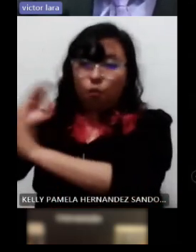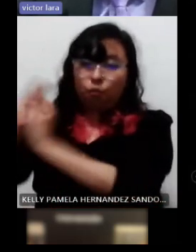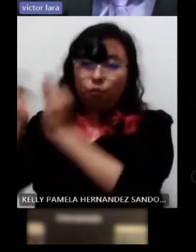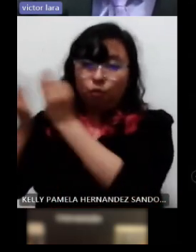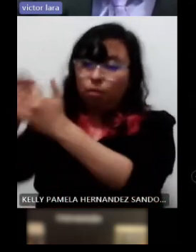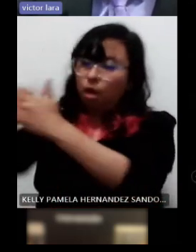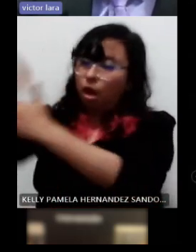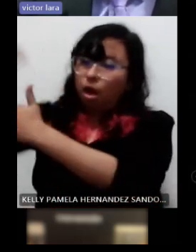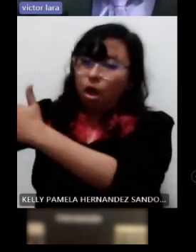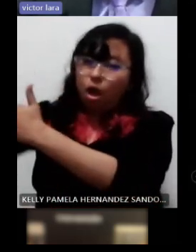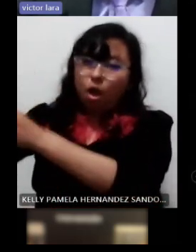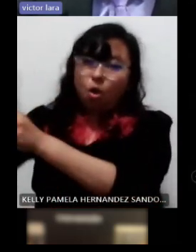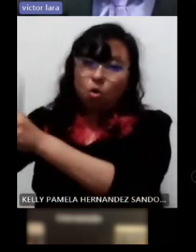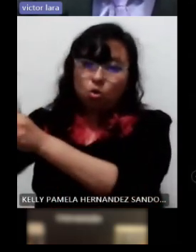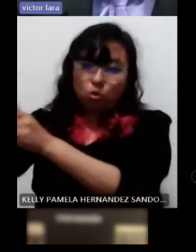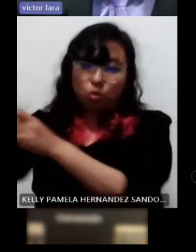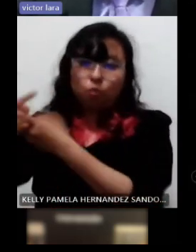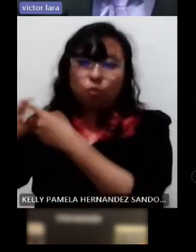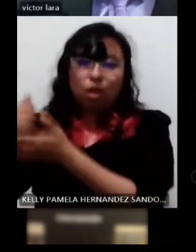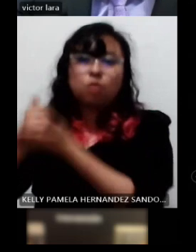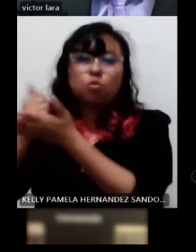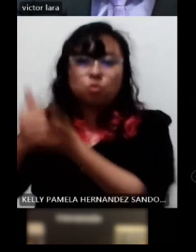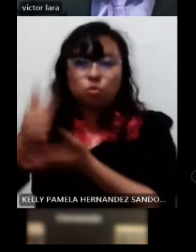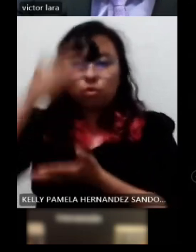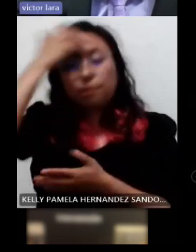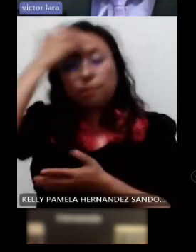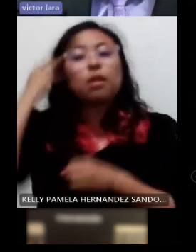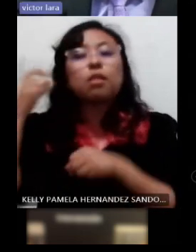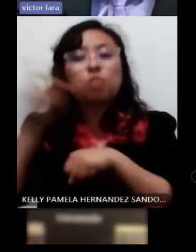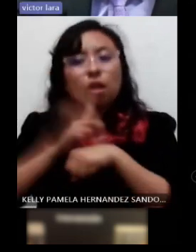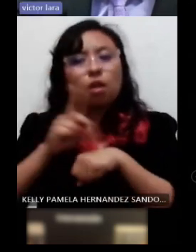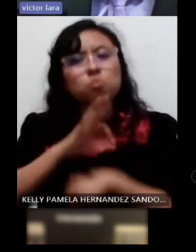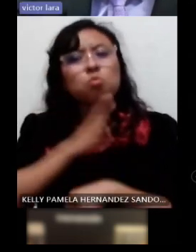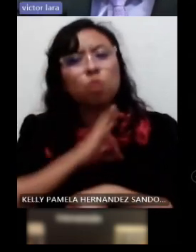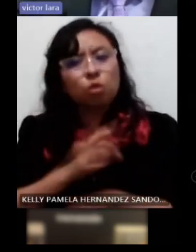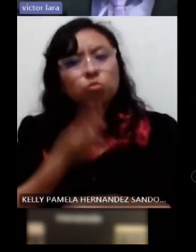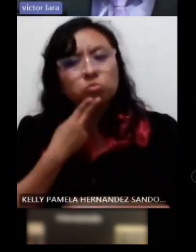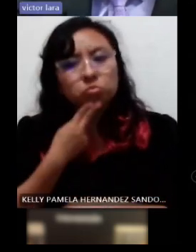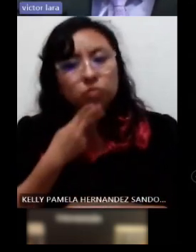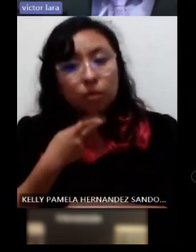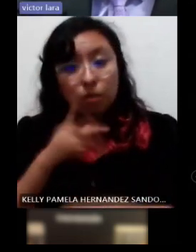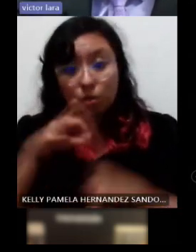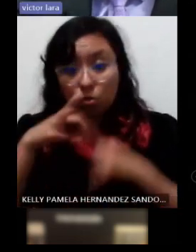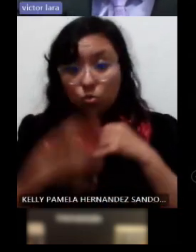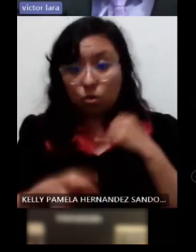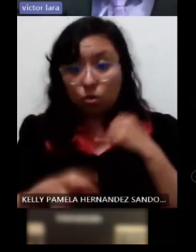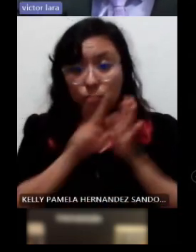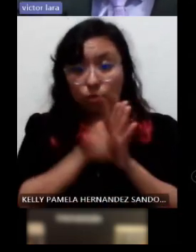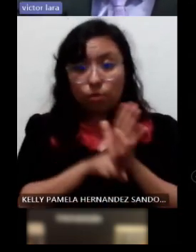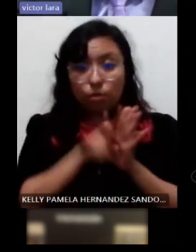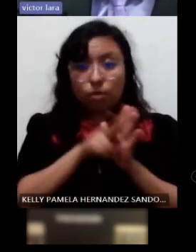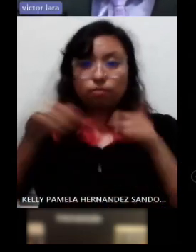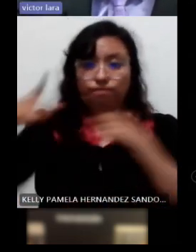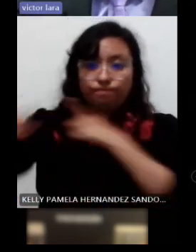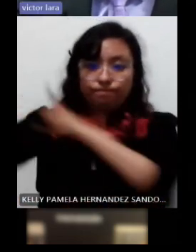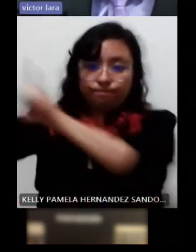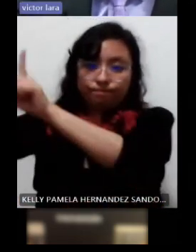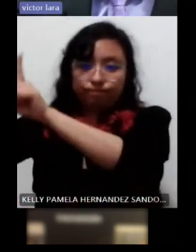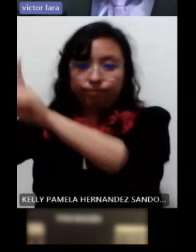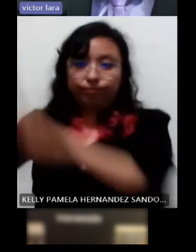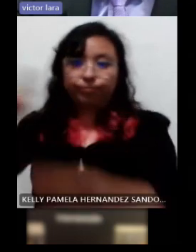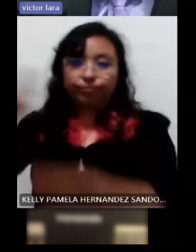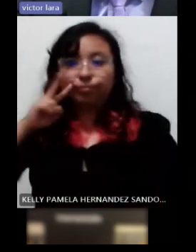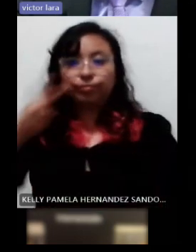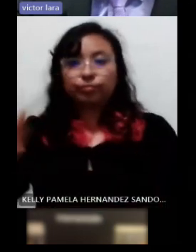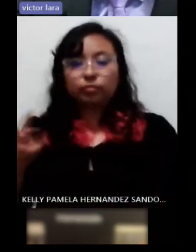y es algo que se puede aplicar en la vida diaria y en el último vídeo que está en su pantalla del lado derecho estamos haciendo